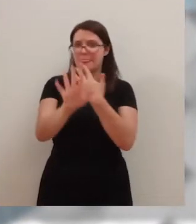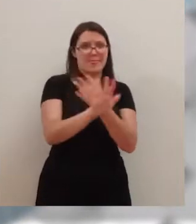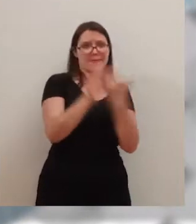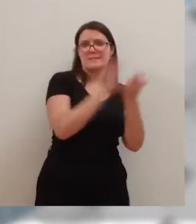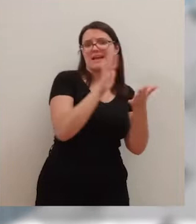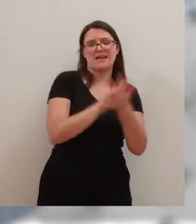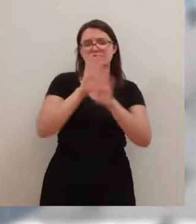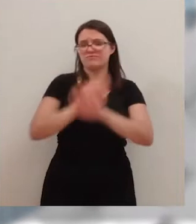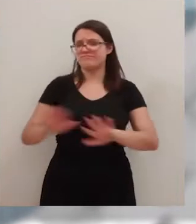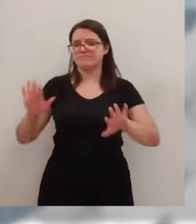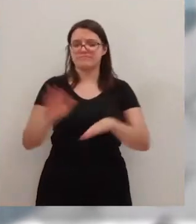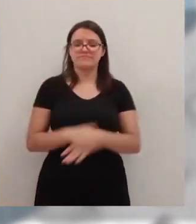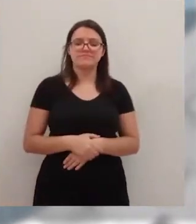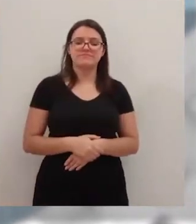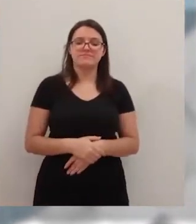de la zona.